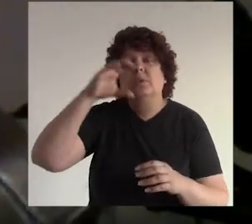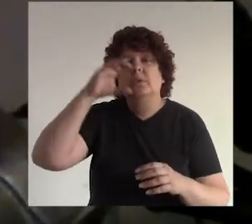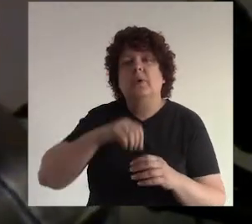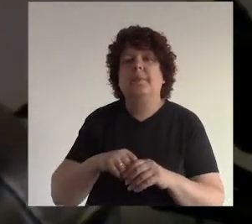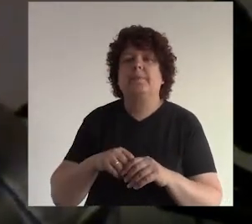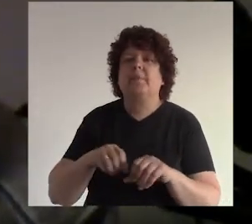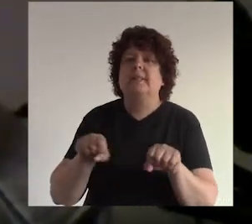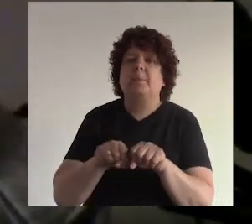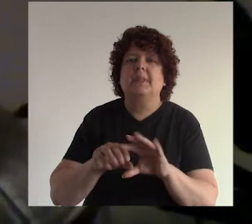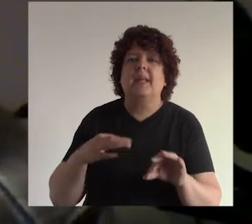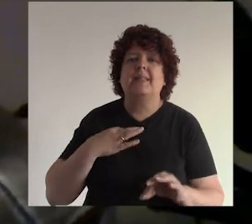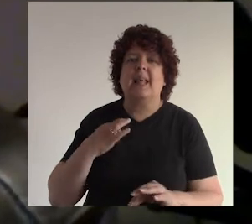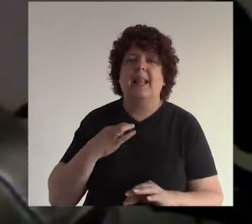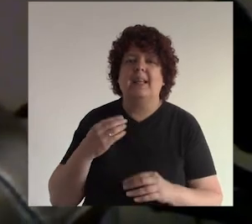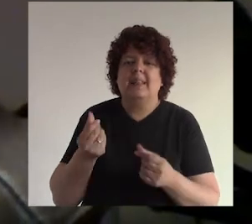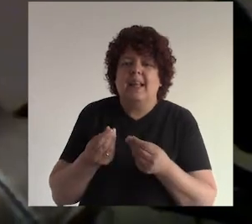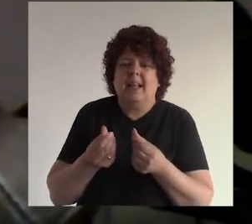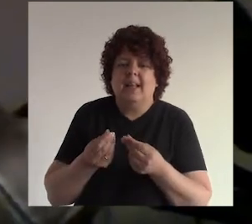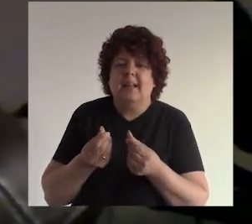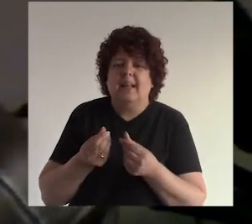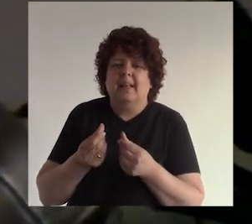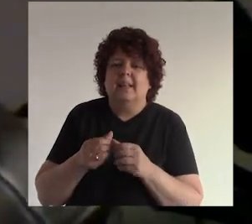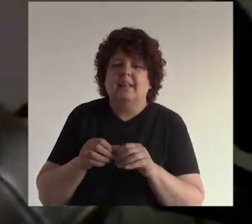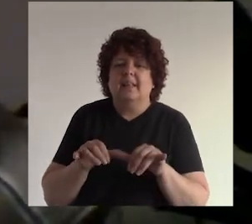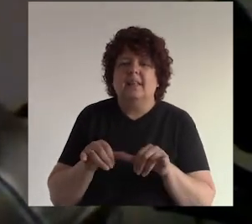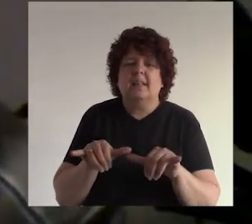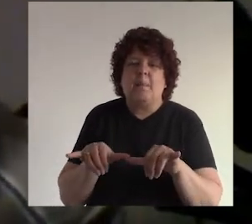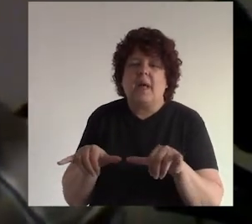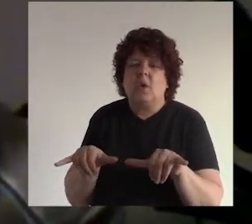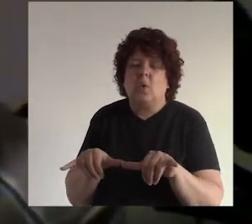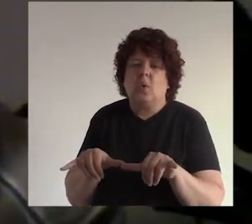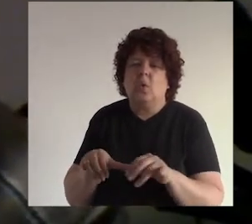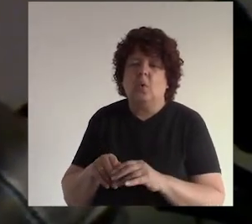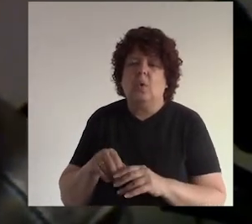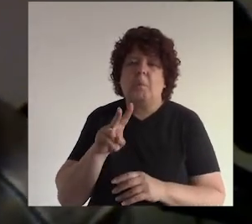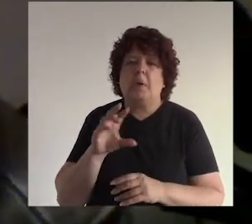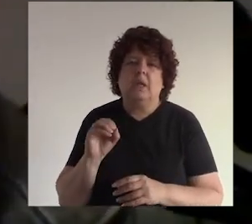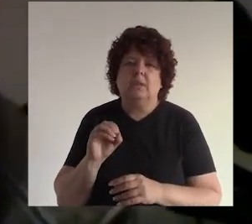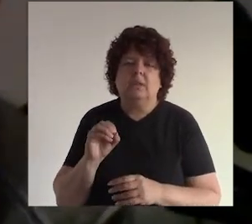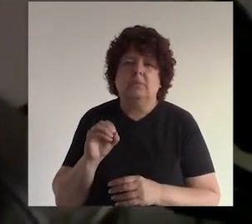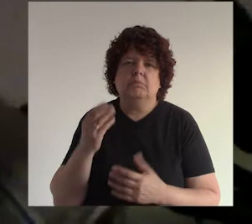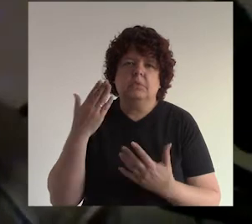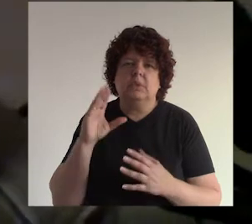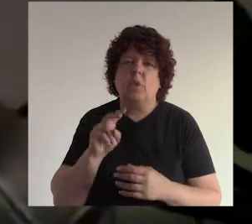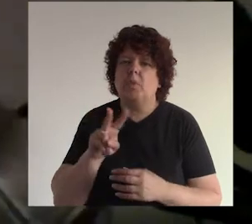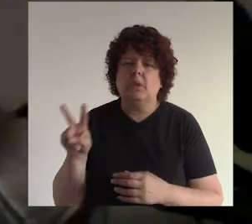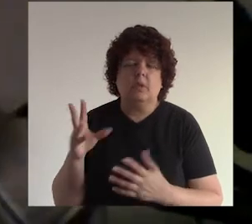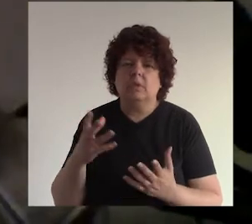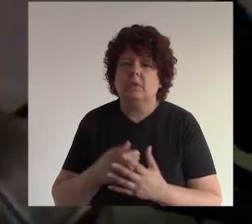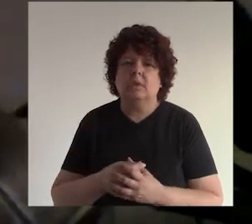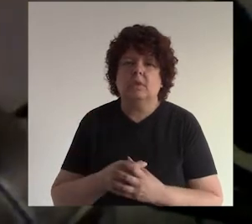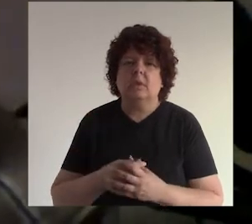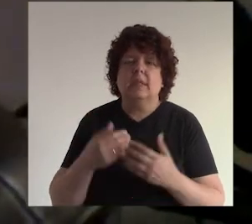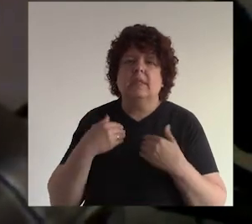zapatillas de tela por ejemplo ¿no? zapatillas de tela talla no sé talla 20 no sé como si o 22